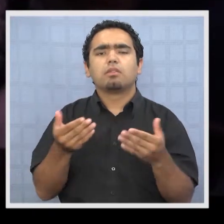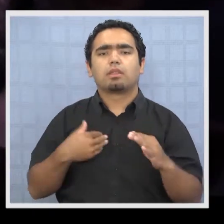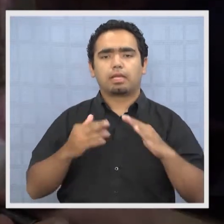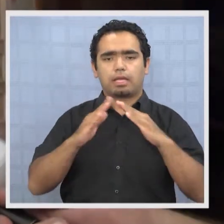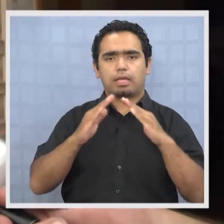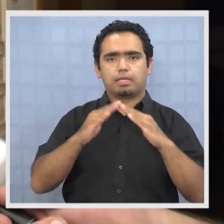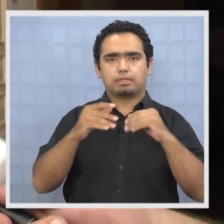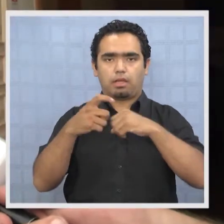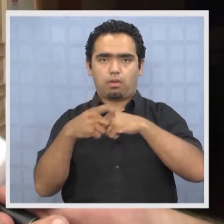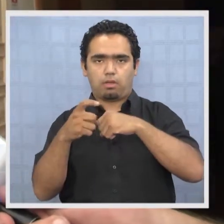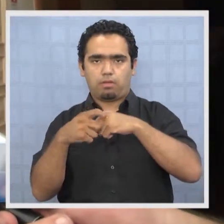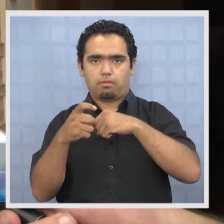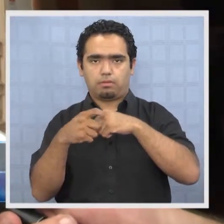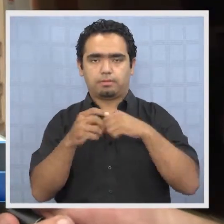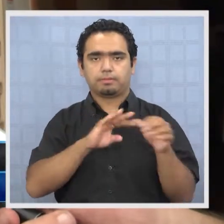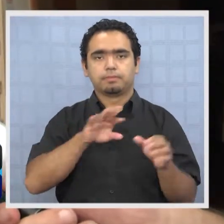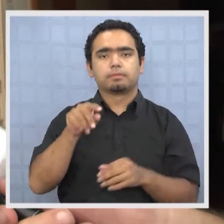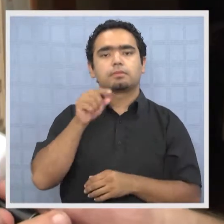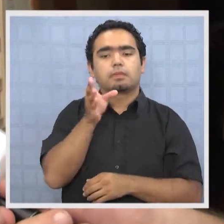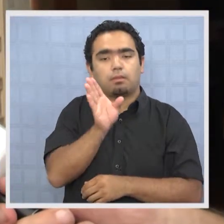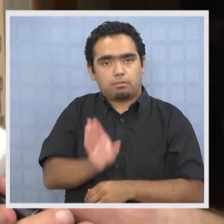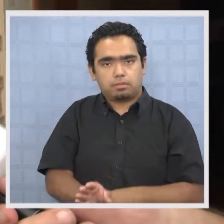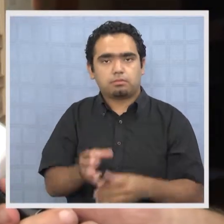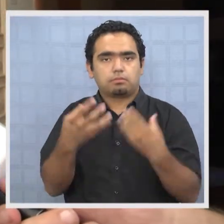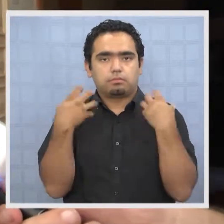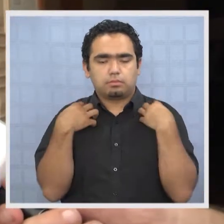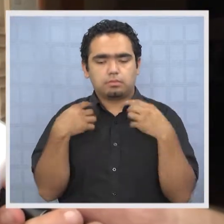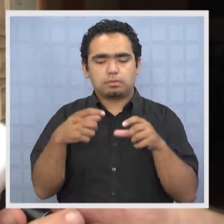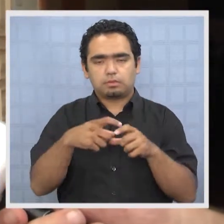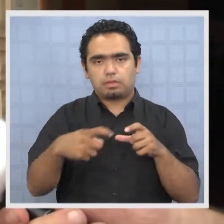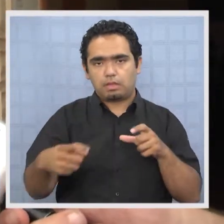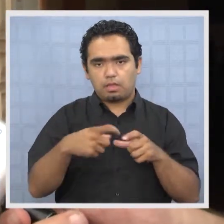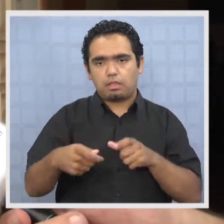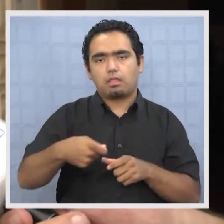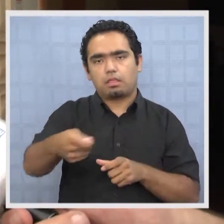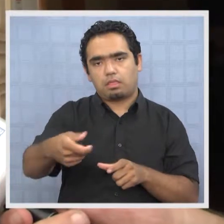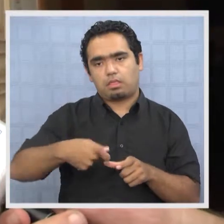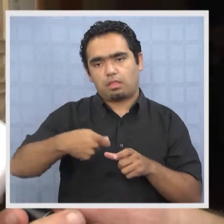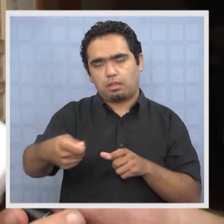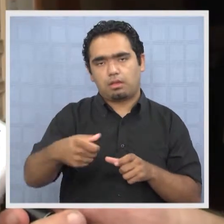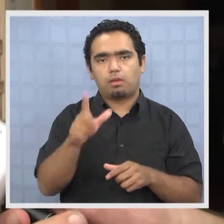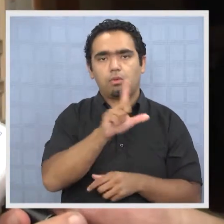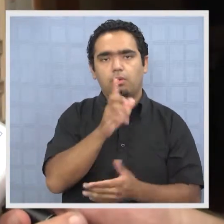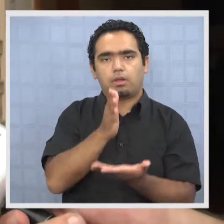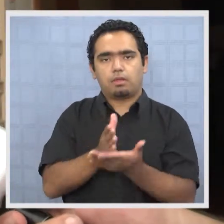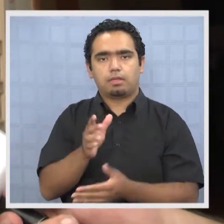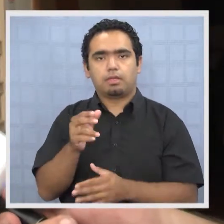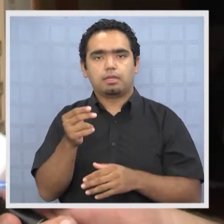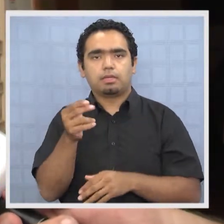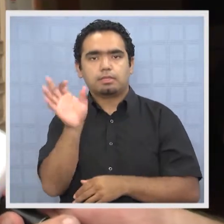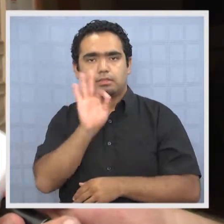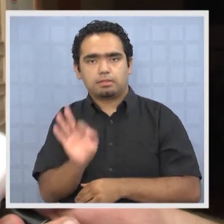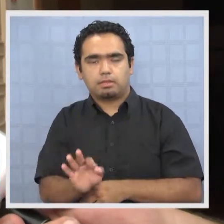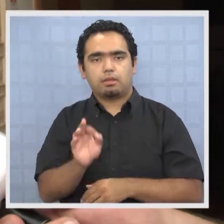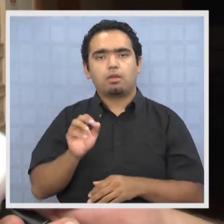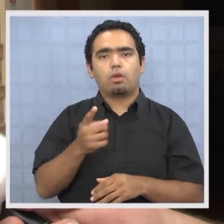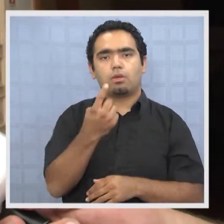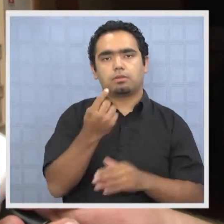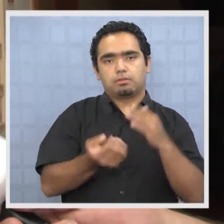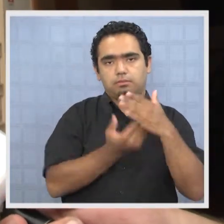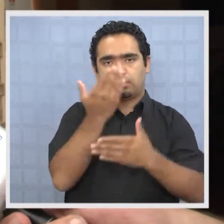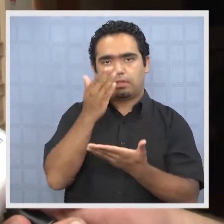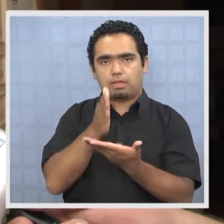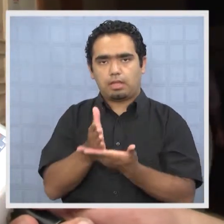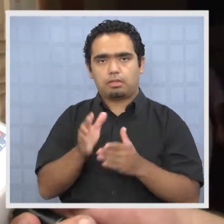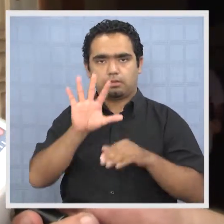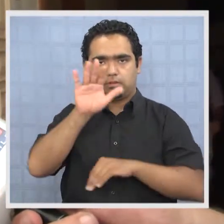en la casa Coyahuasi. Va a haber una persona entregando las entradas de lunes a sábado de 11 a la mañana a